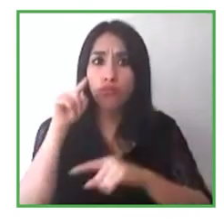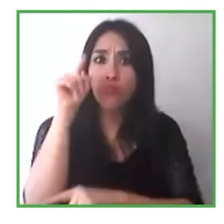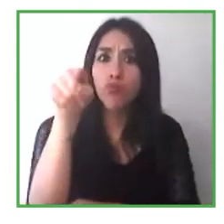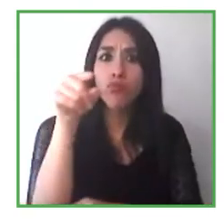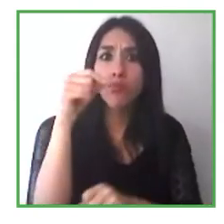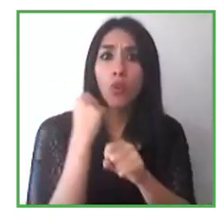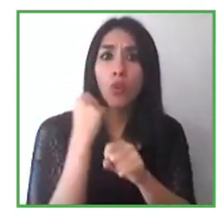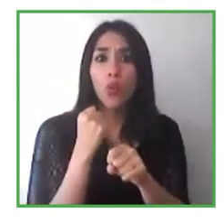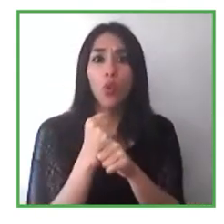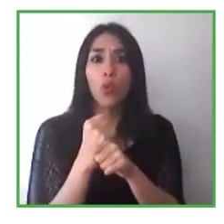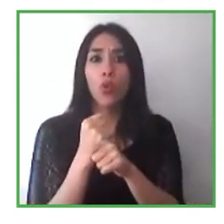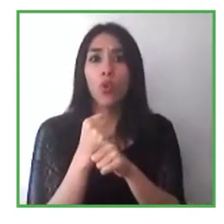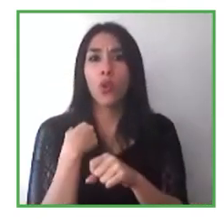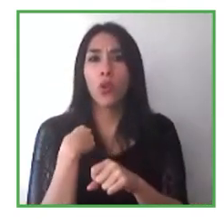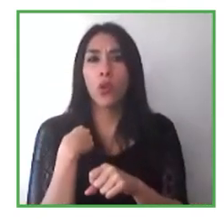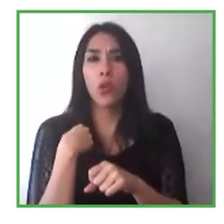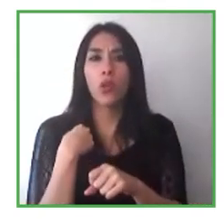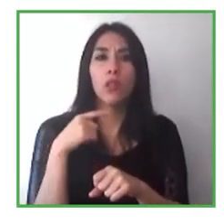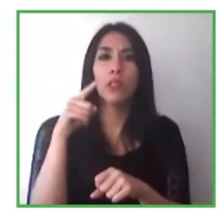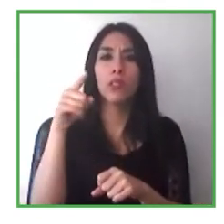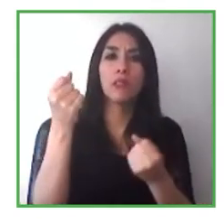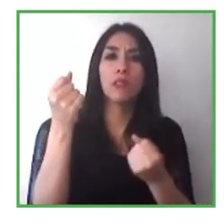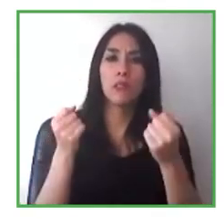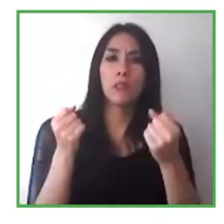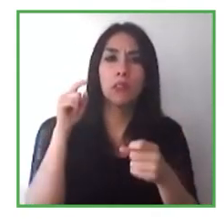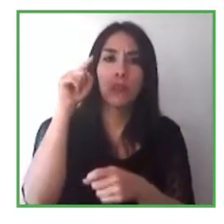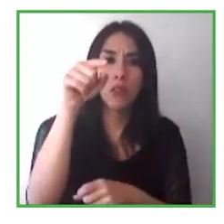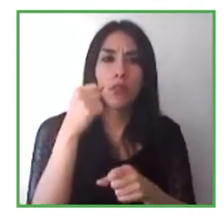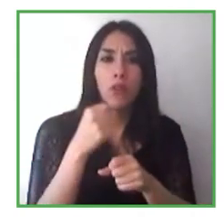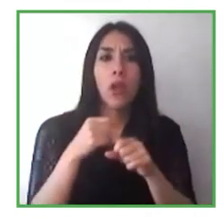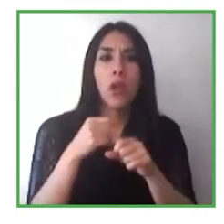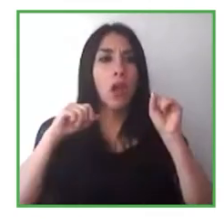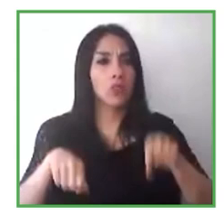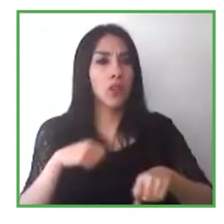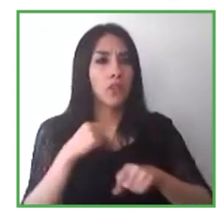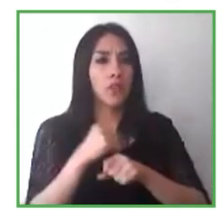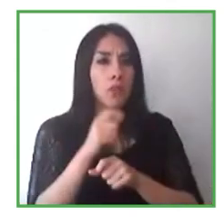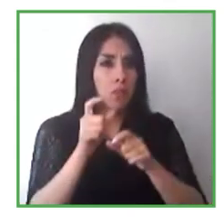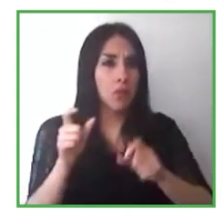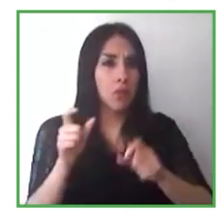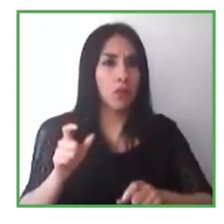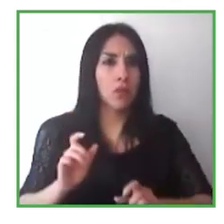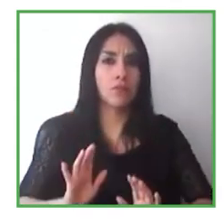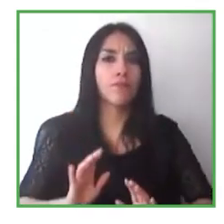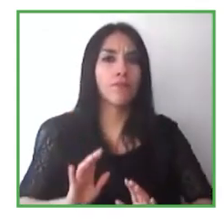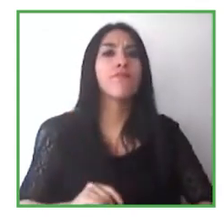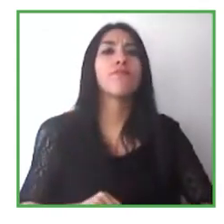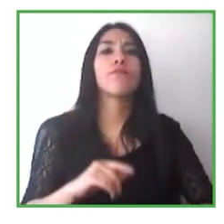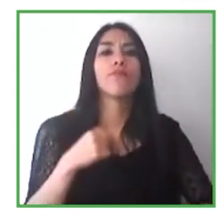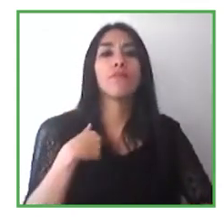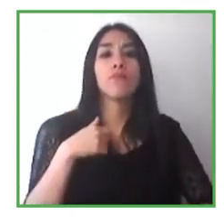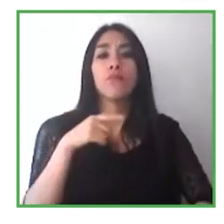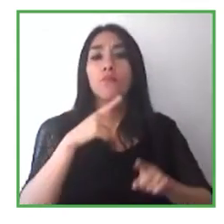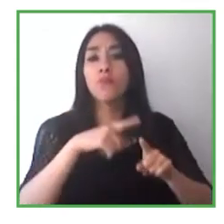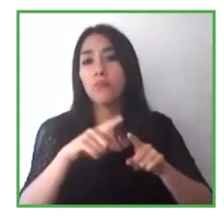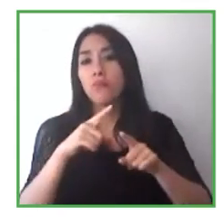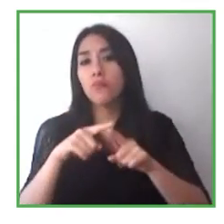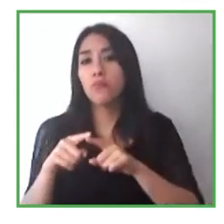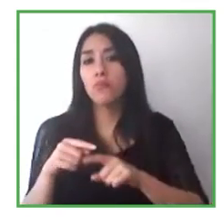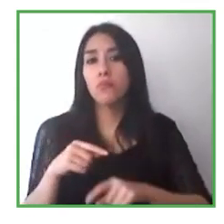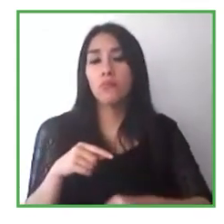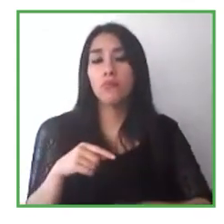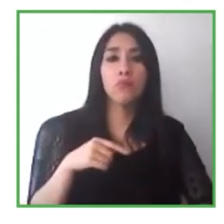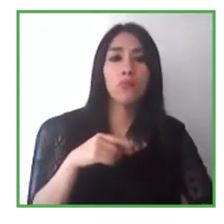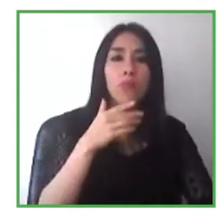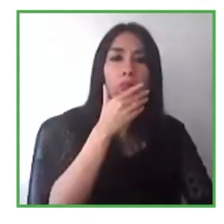colaboración, de estar físicamente en conjunto. Entonces es la diversidad hermosa que representamos como